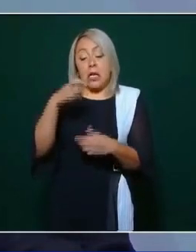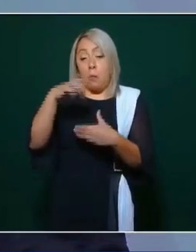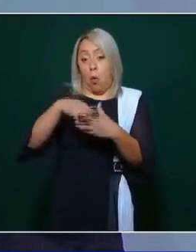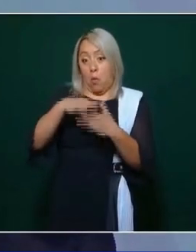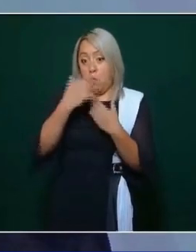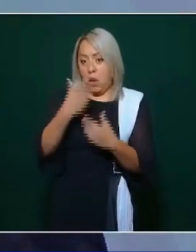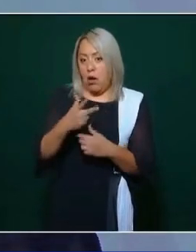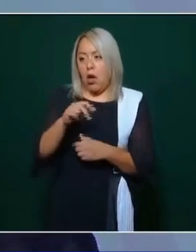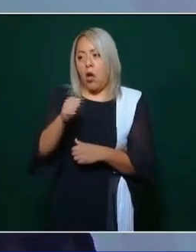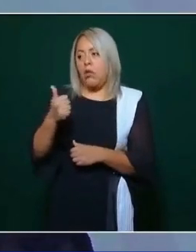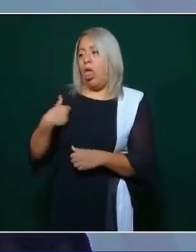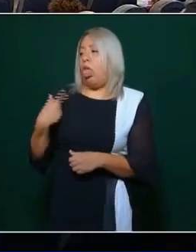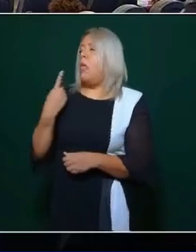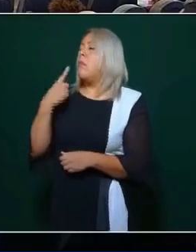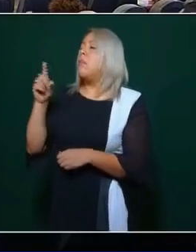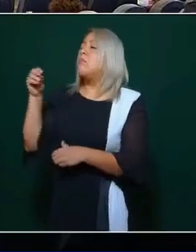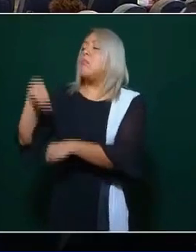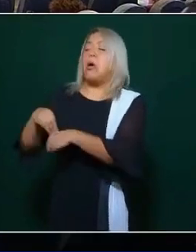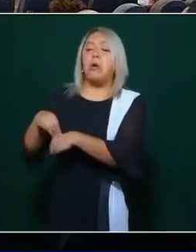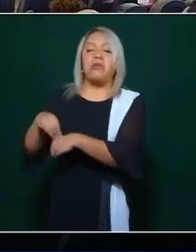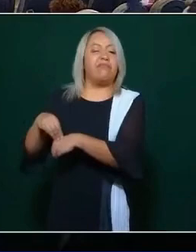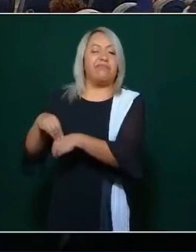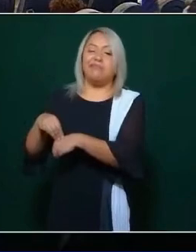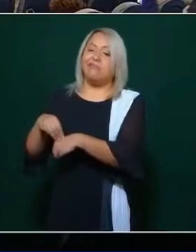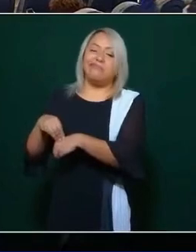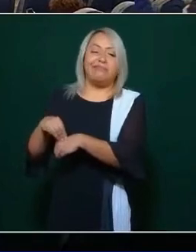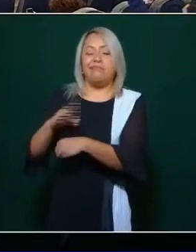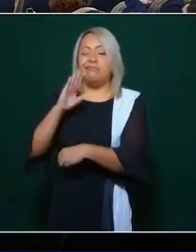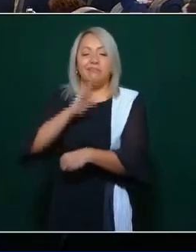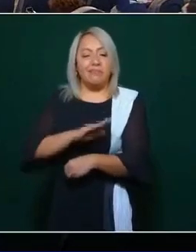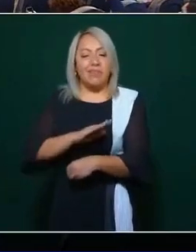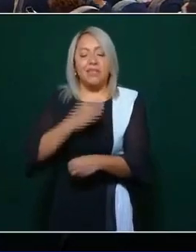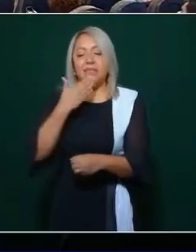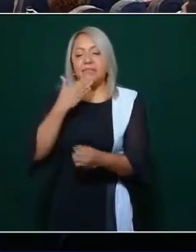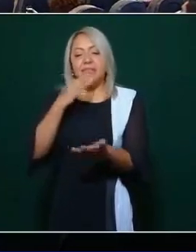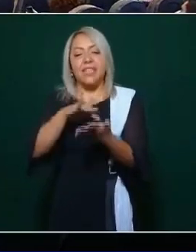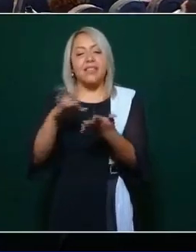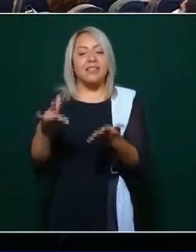que la imposición muy bien compañero